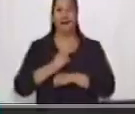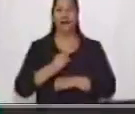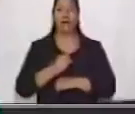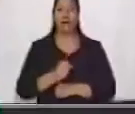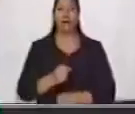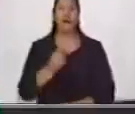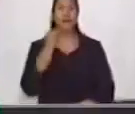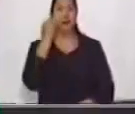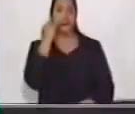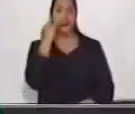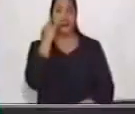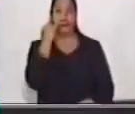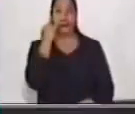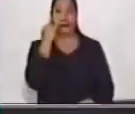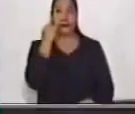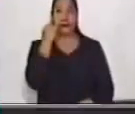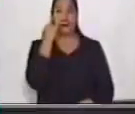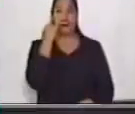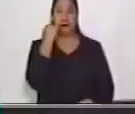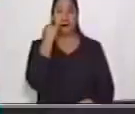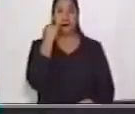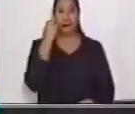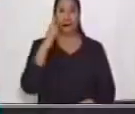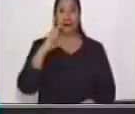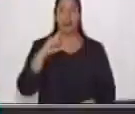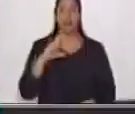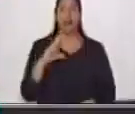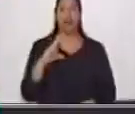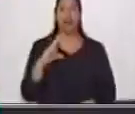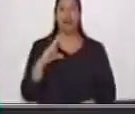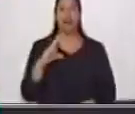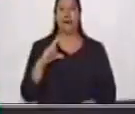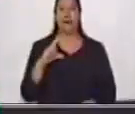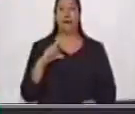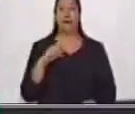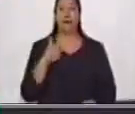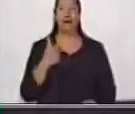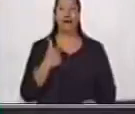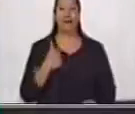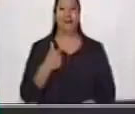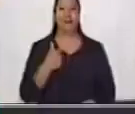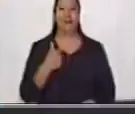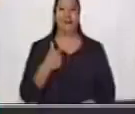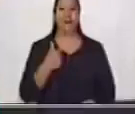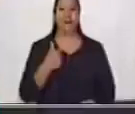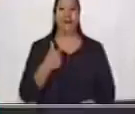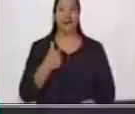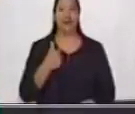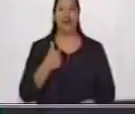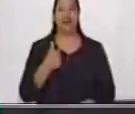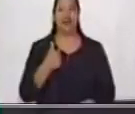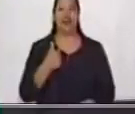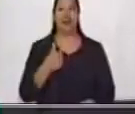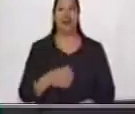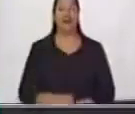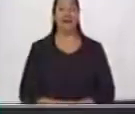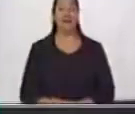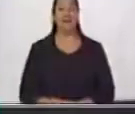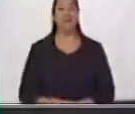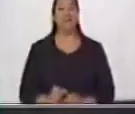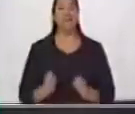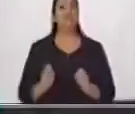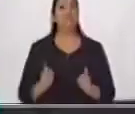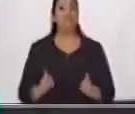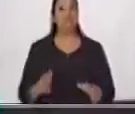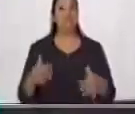la I, la C y la A. Ok, ya tengo dos